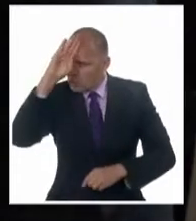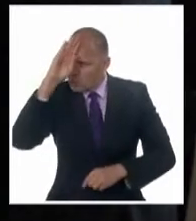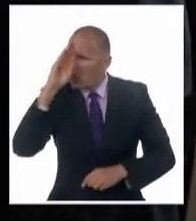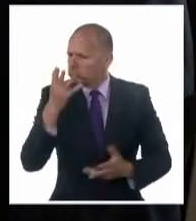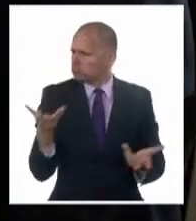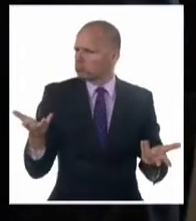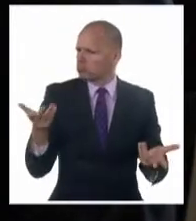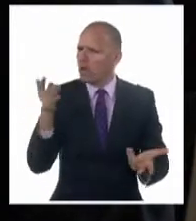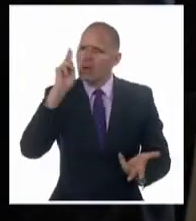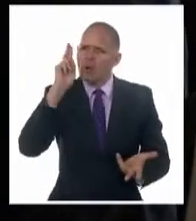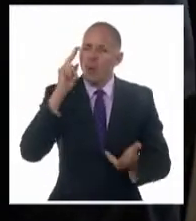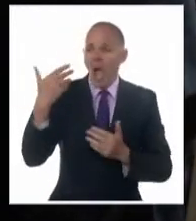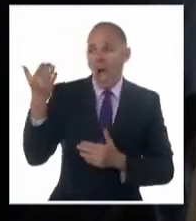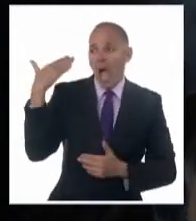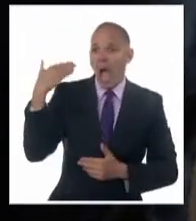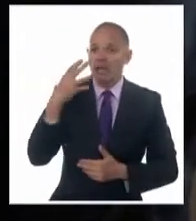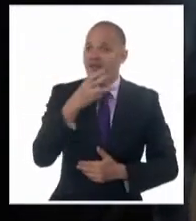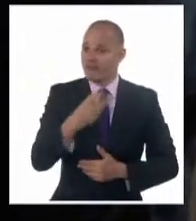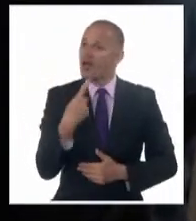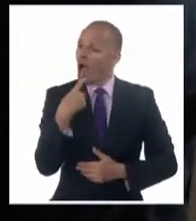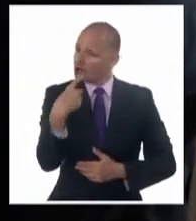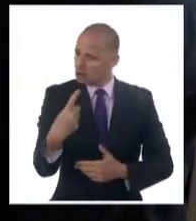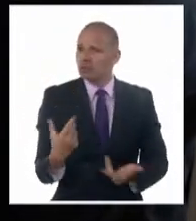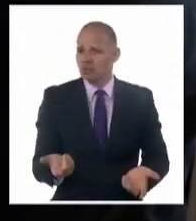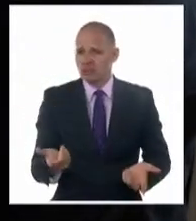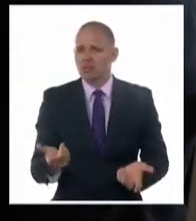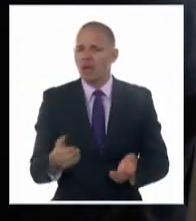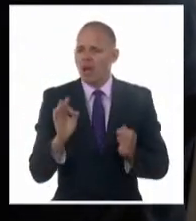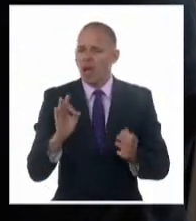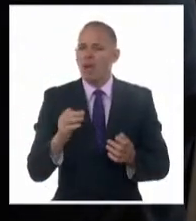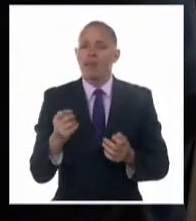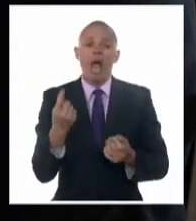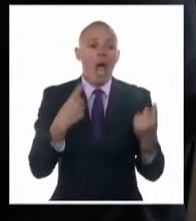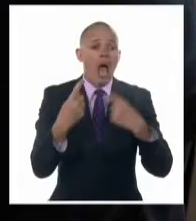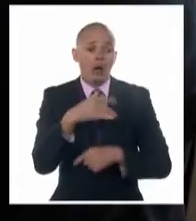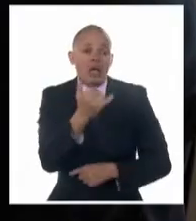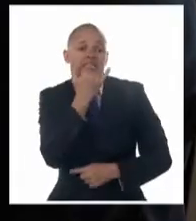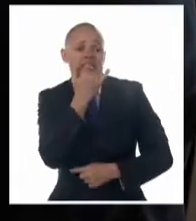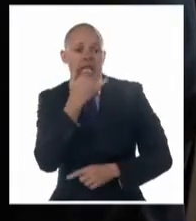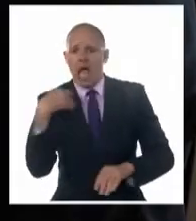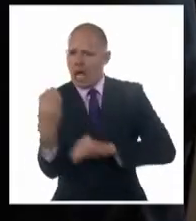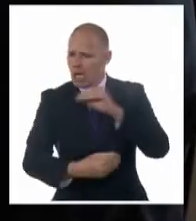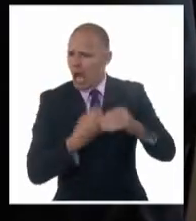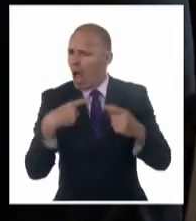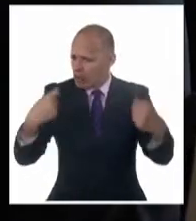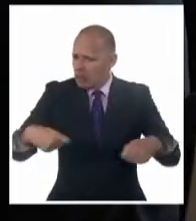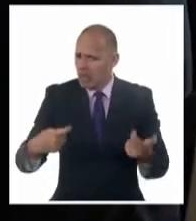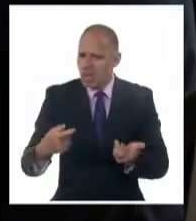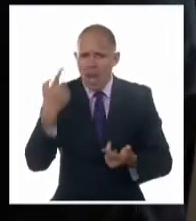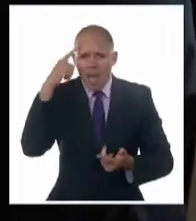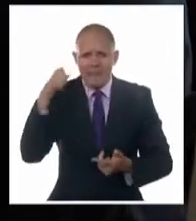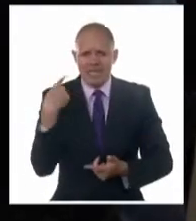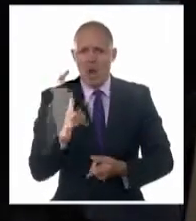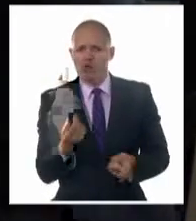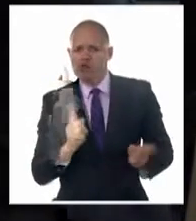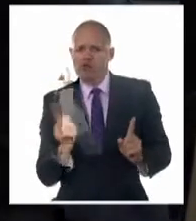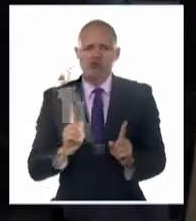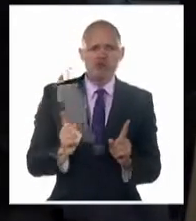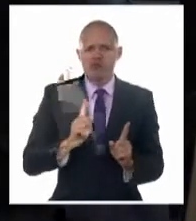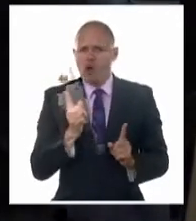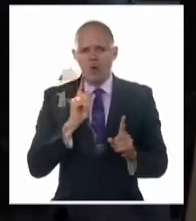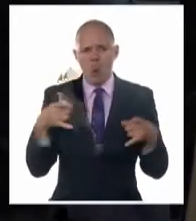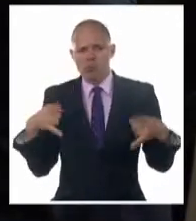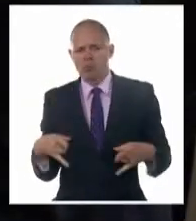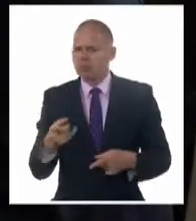primero de mayo del año 2000, todo lo que deba ser cambiado, no hay miedo a eso, pero sí, sin perder soberanía, sin perder